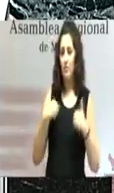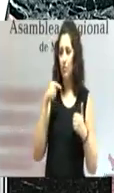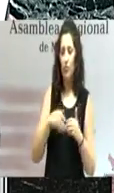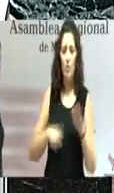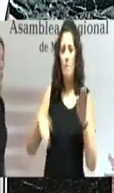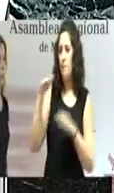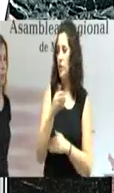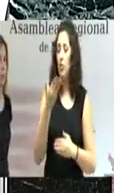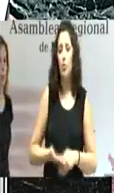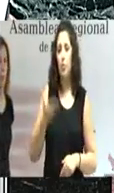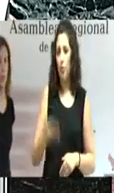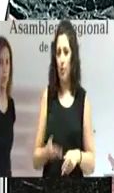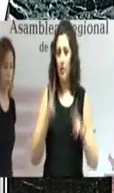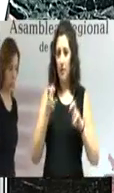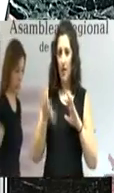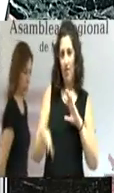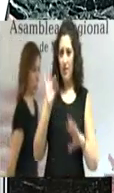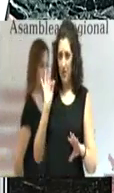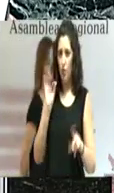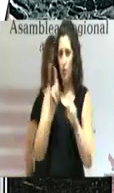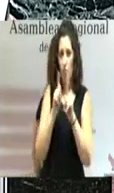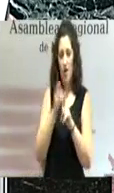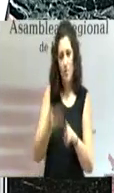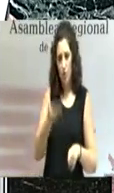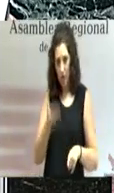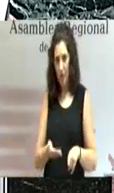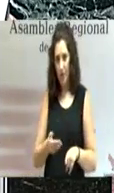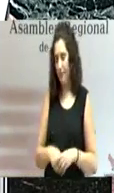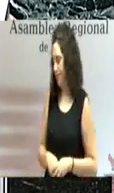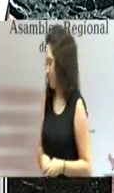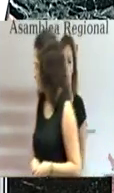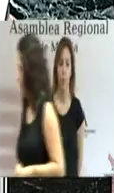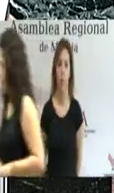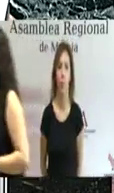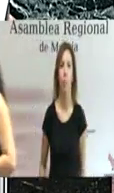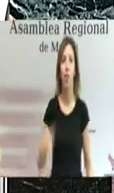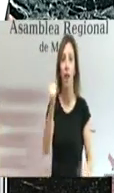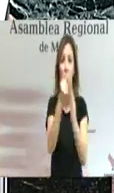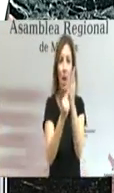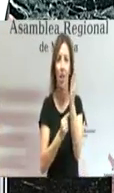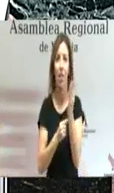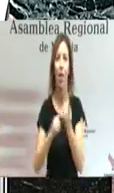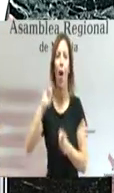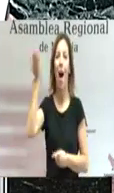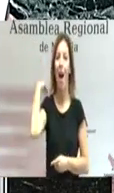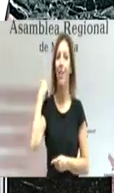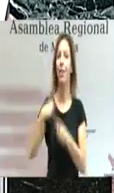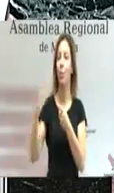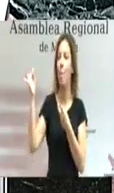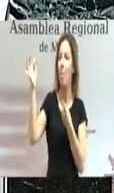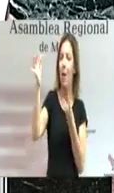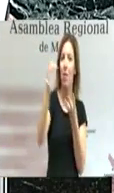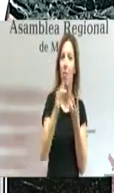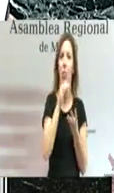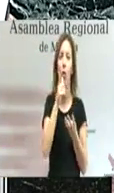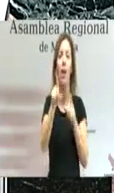paso también, decisivo me atrevo a calificar. Medidas que se suman a otras muchas, como el apoyo decidido al